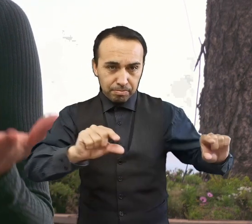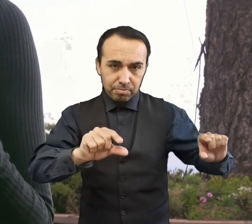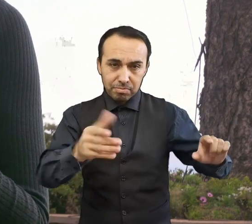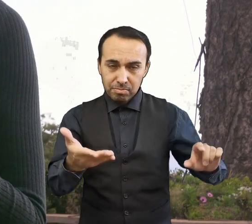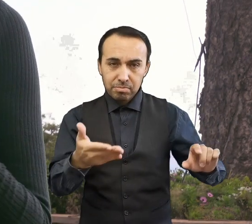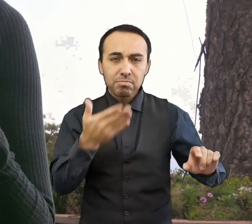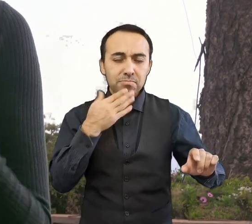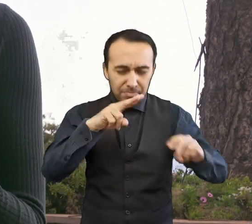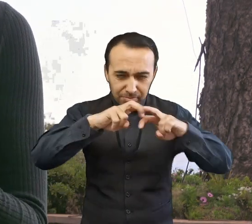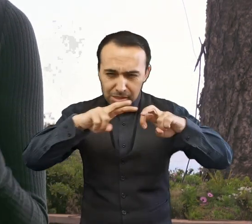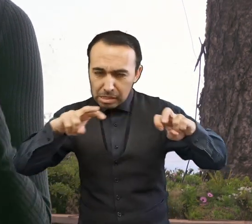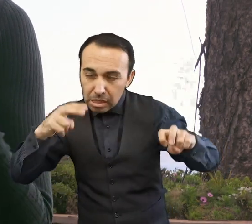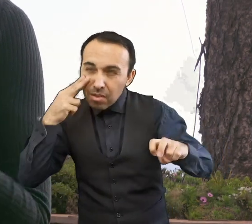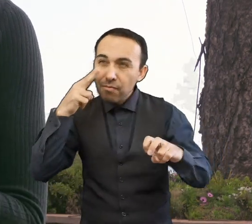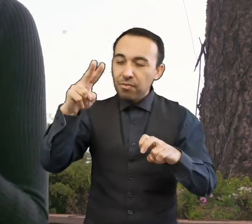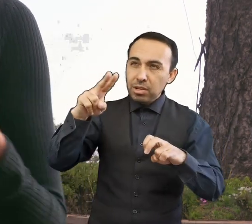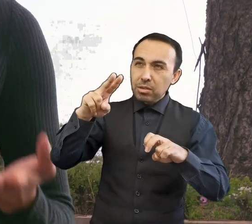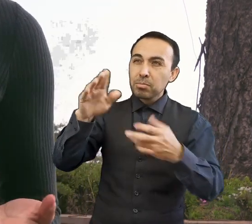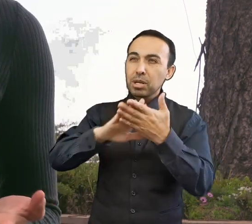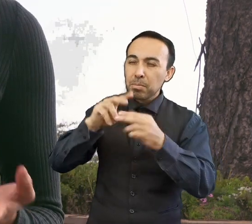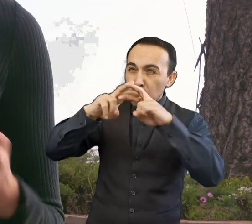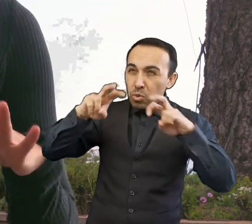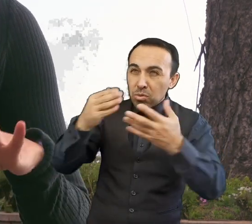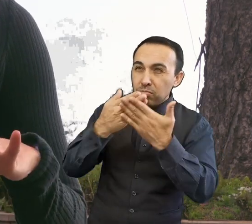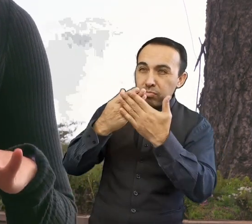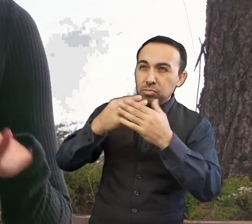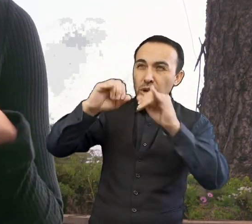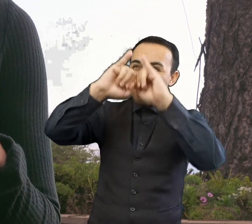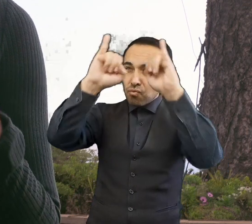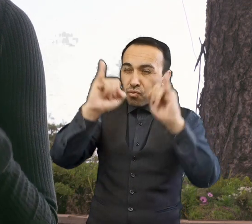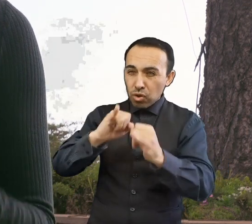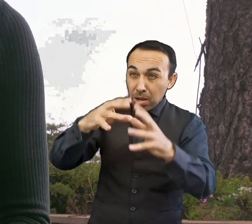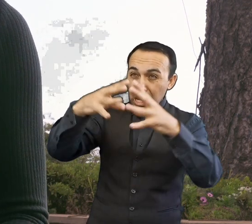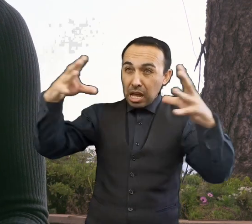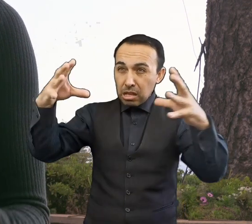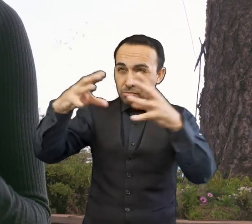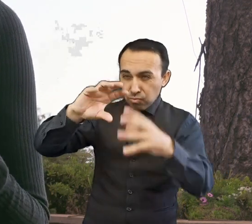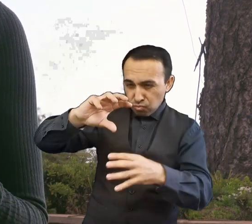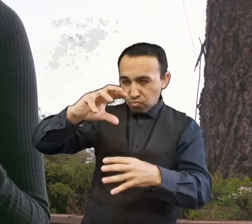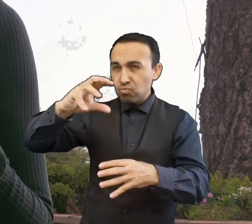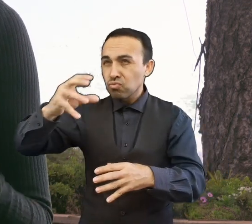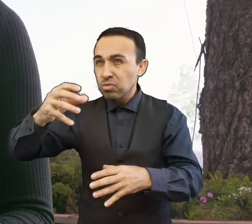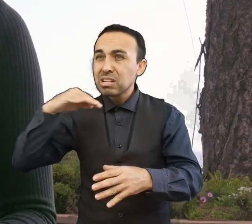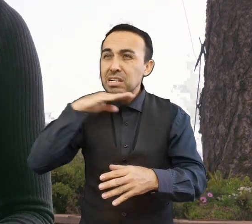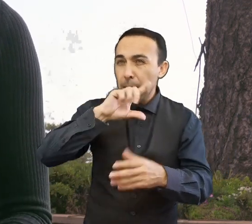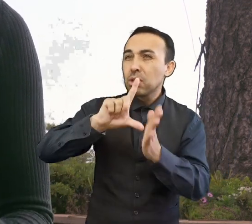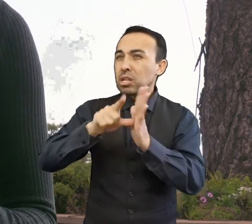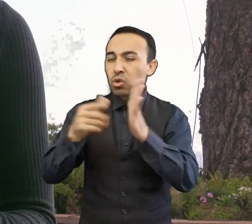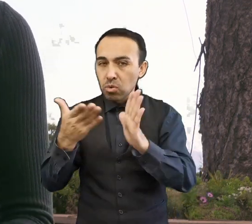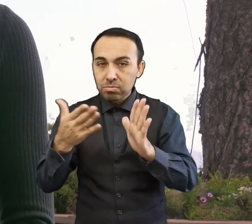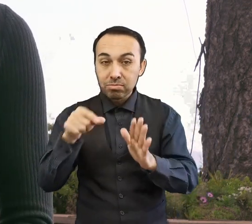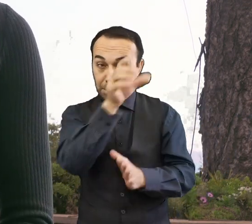en cuanto a tamaño, forma, estado de rotación, entre otros. OZIP estudia específicamente los asteroides objetivos de las